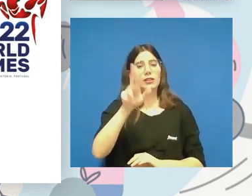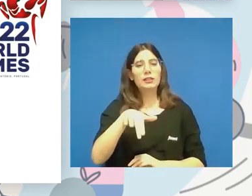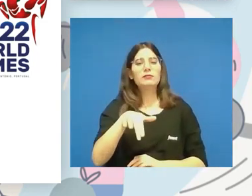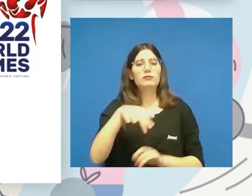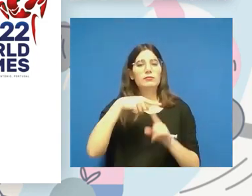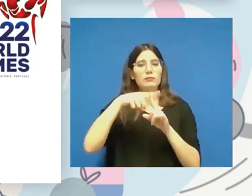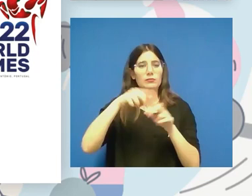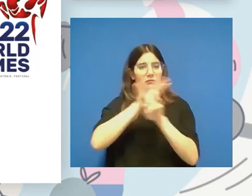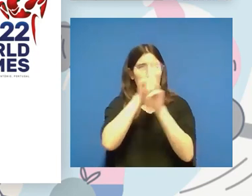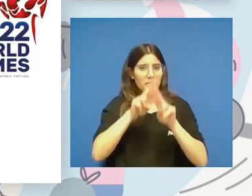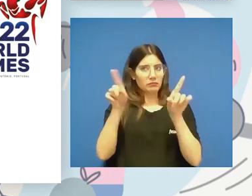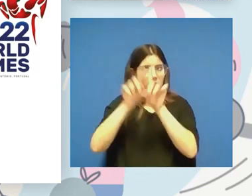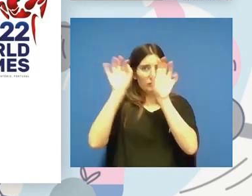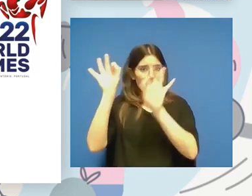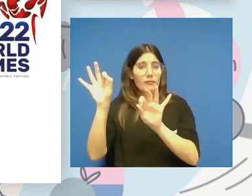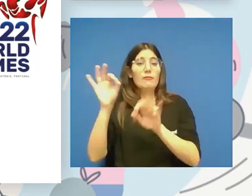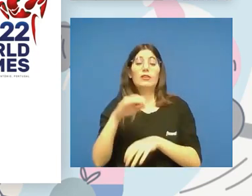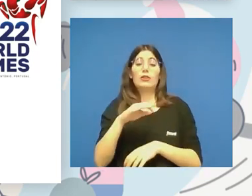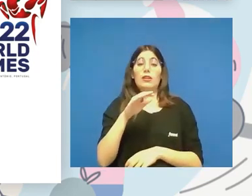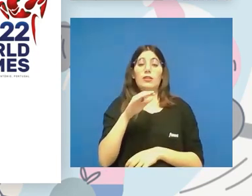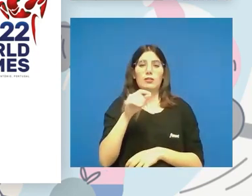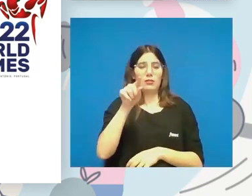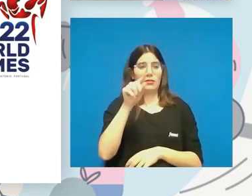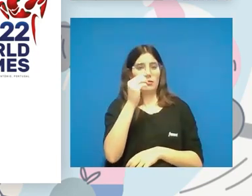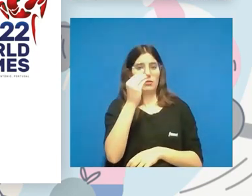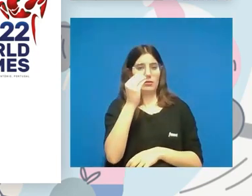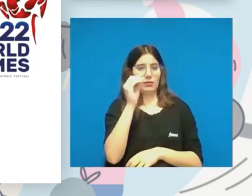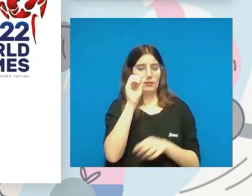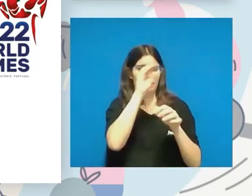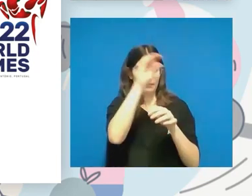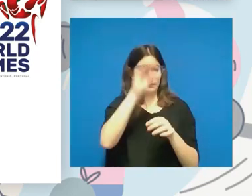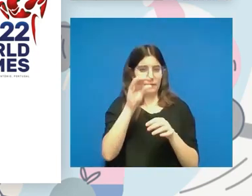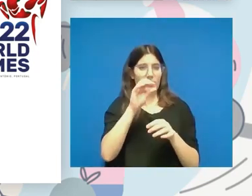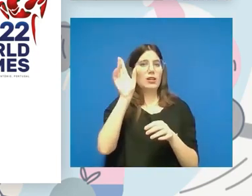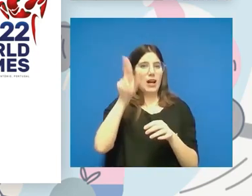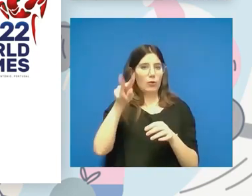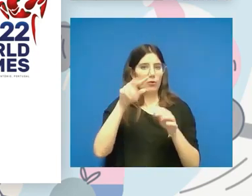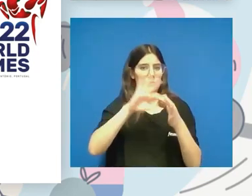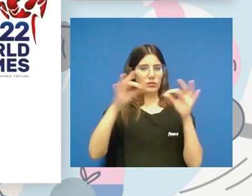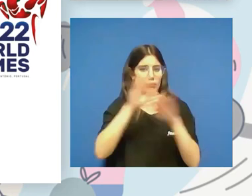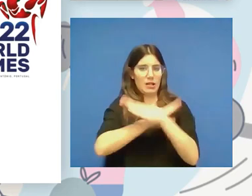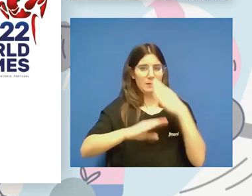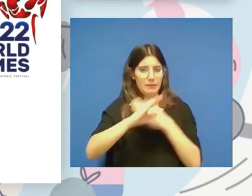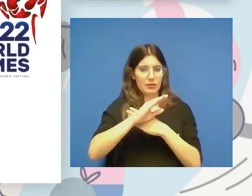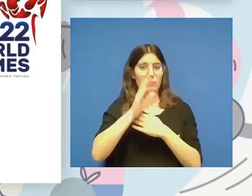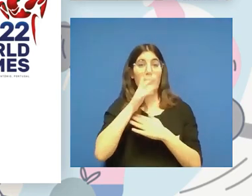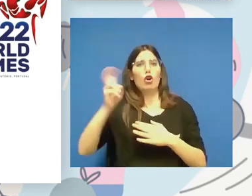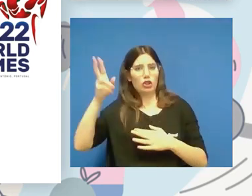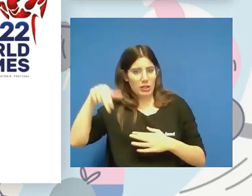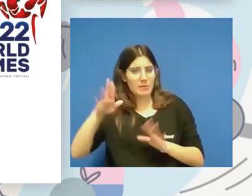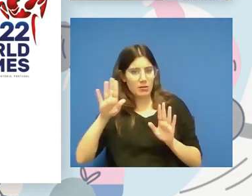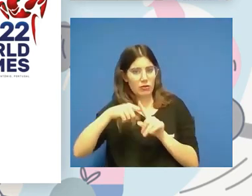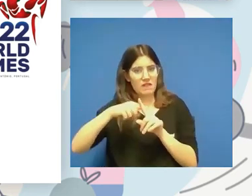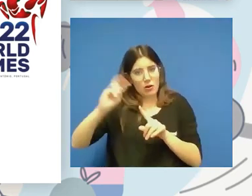internacional. Y a día de hoy tenemos… Tenéis los que tienen iconitos, son los que son todavía deportes paralímpicos, pero eso no implica que se hagan otros deportes a otros